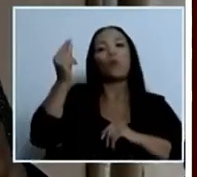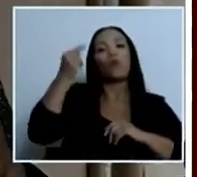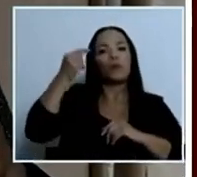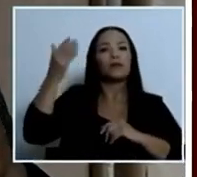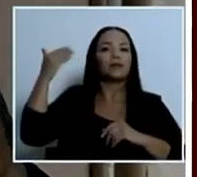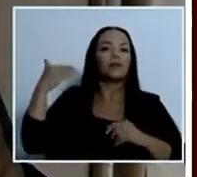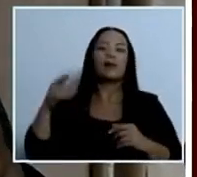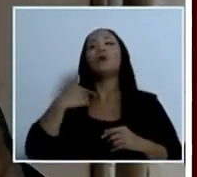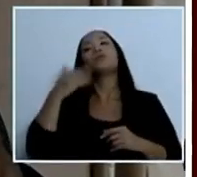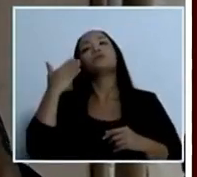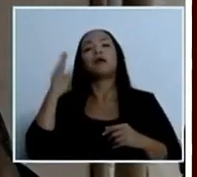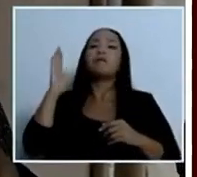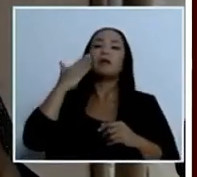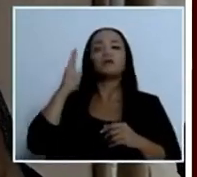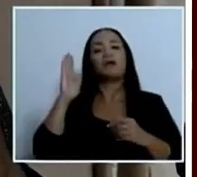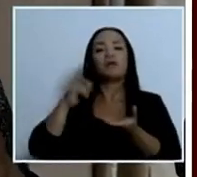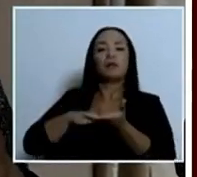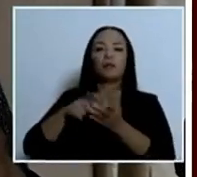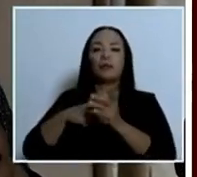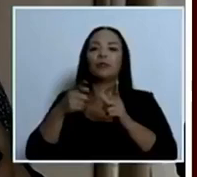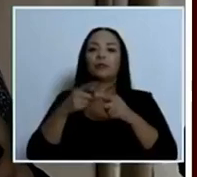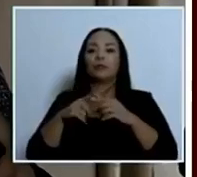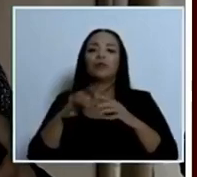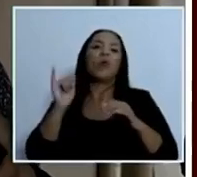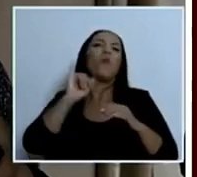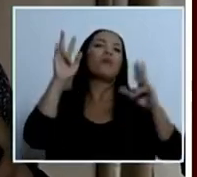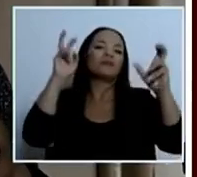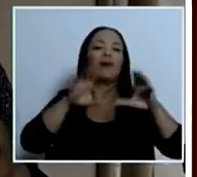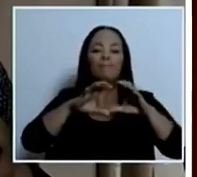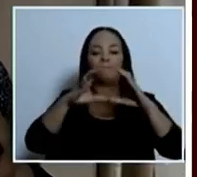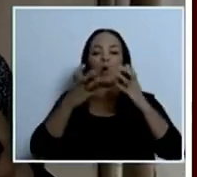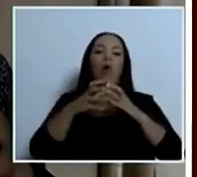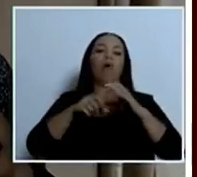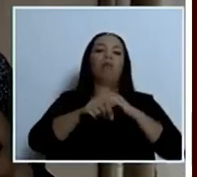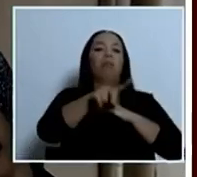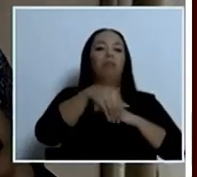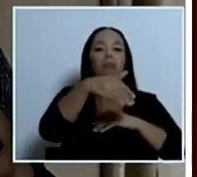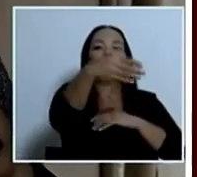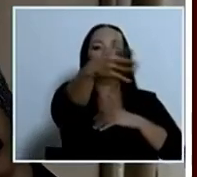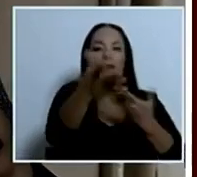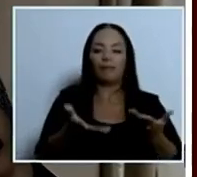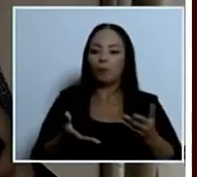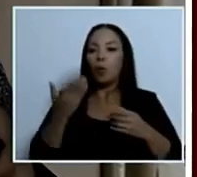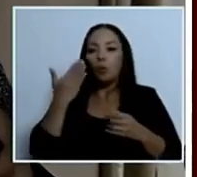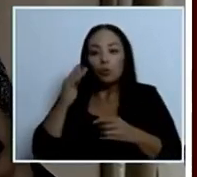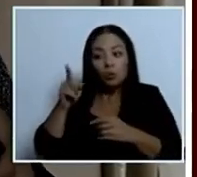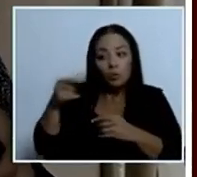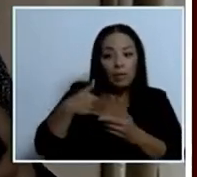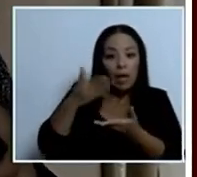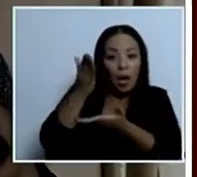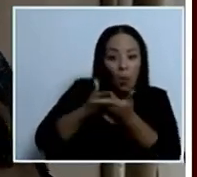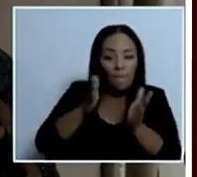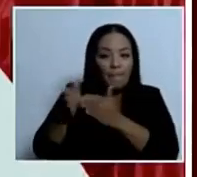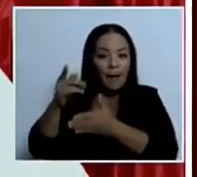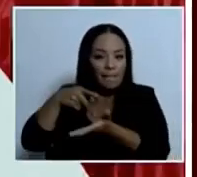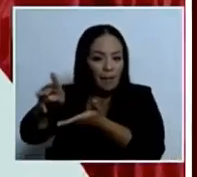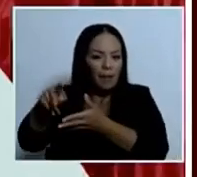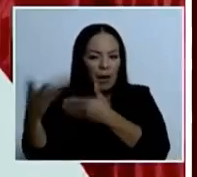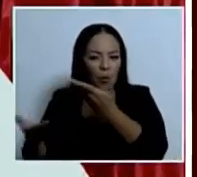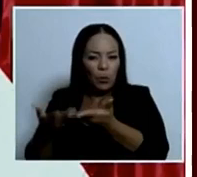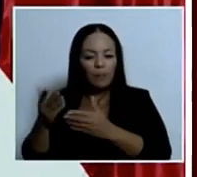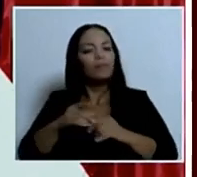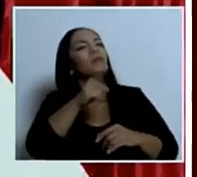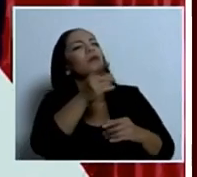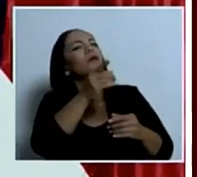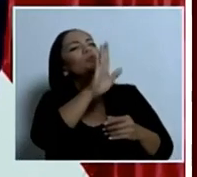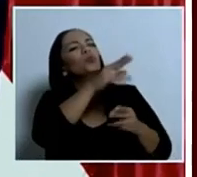esta deuda y seguir pateando la bola hacia adelante o no sé si usted tiene alguna propuesta en específico para pagarle esta deuda a la institución de salud repítame